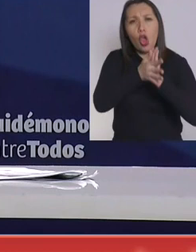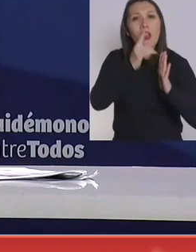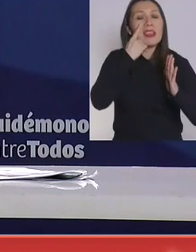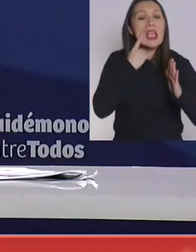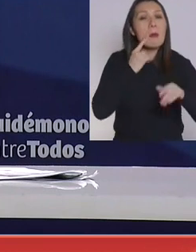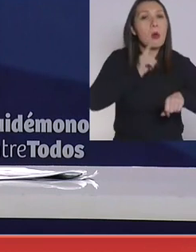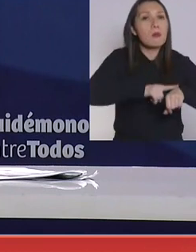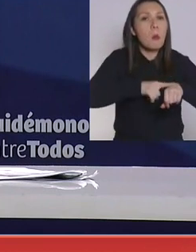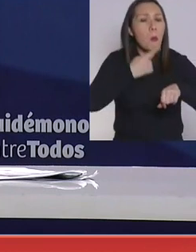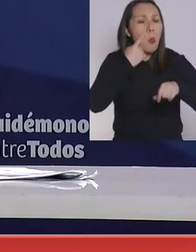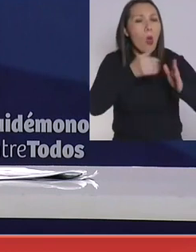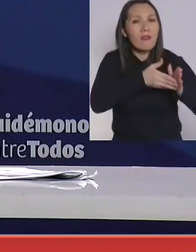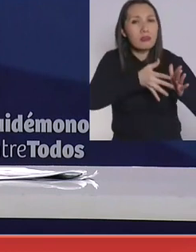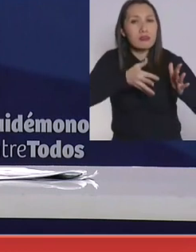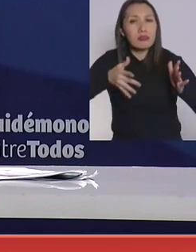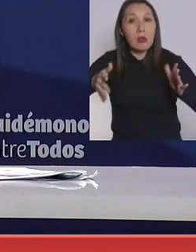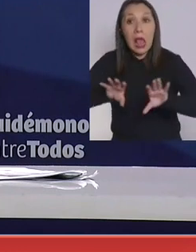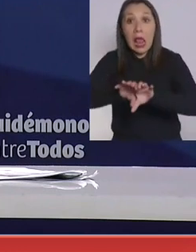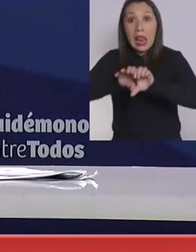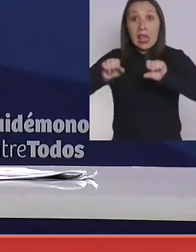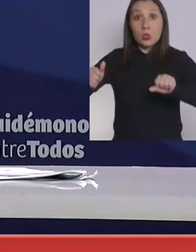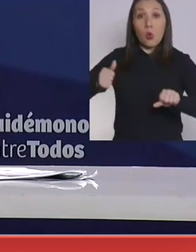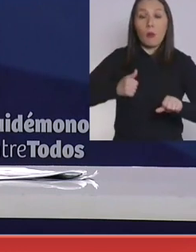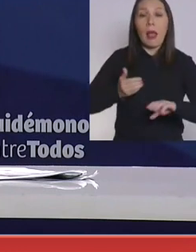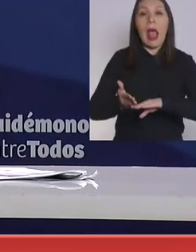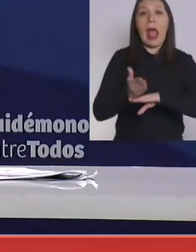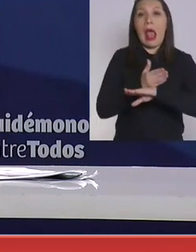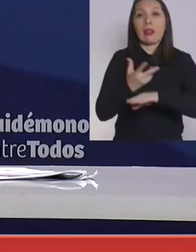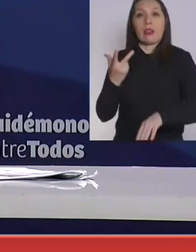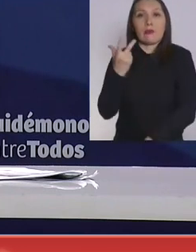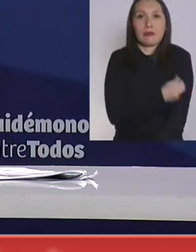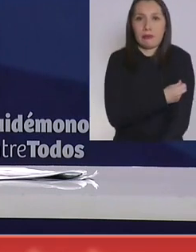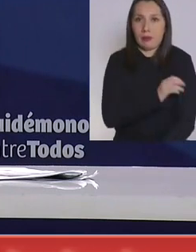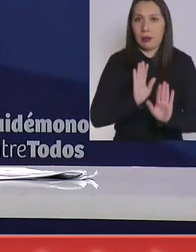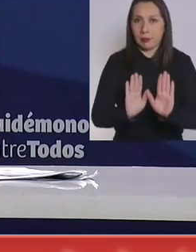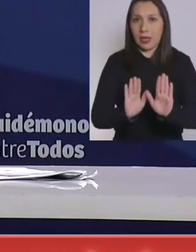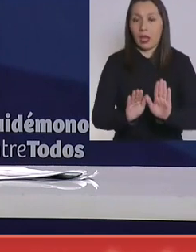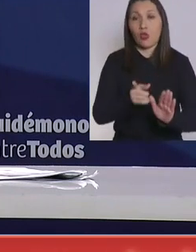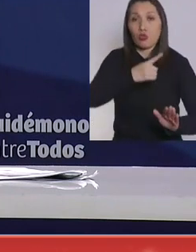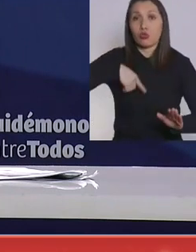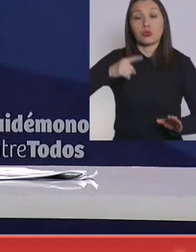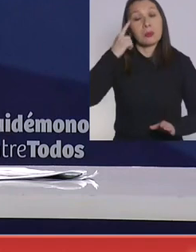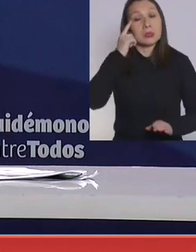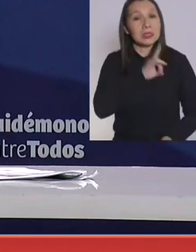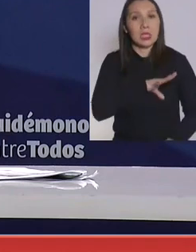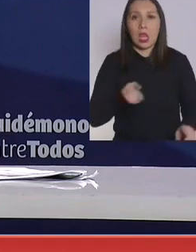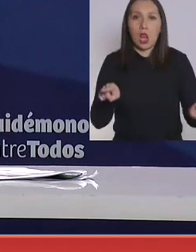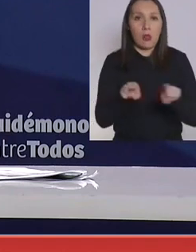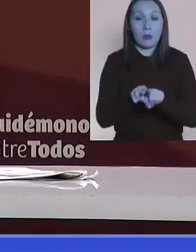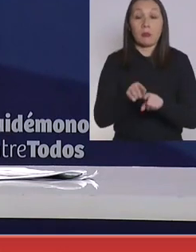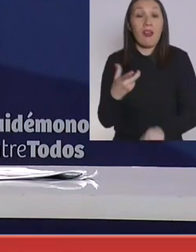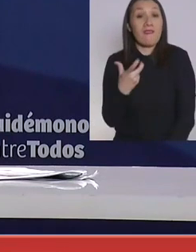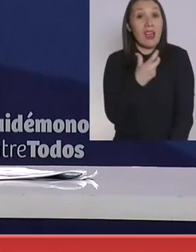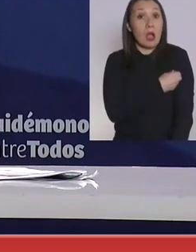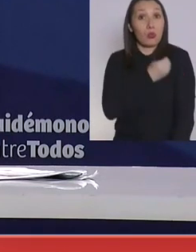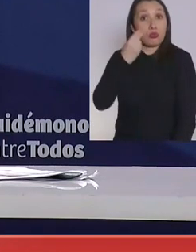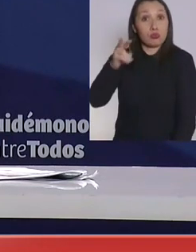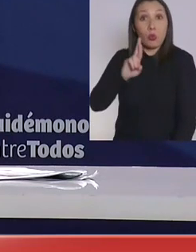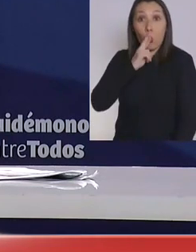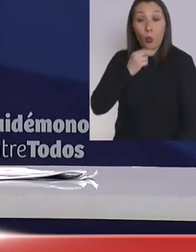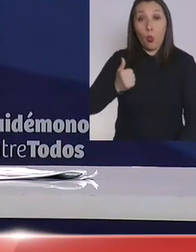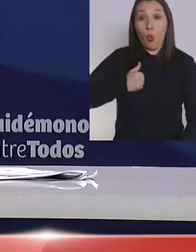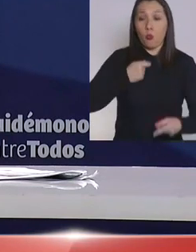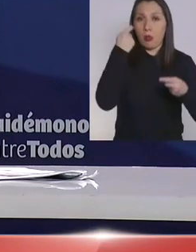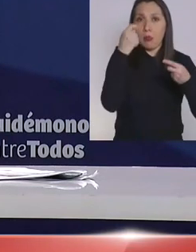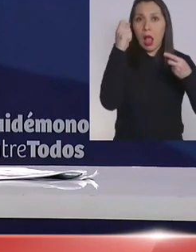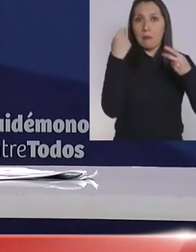antes de su implementación, tal como pensamos hacerlo nosotros en el país. Si esta vacuna logra pasar